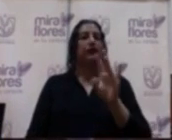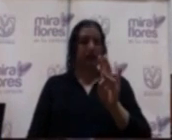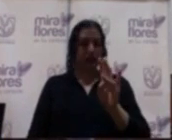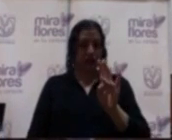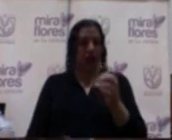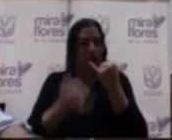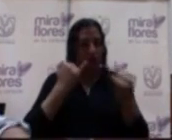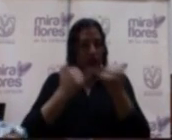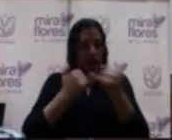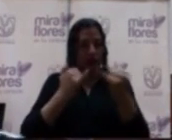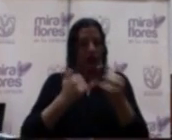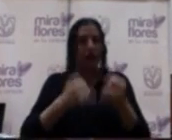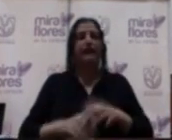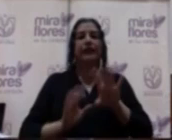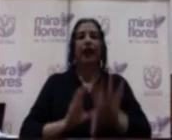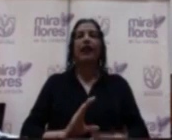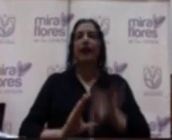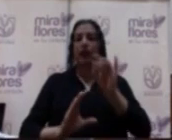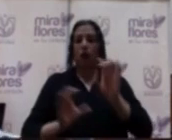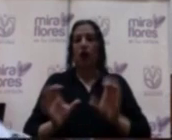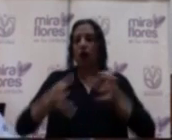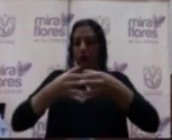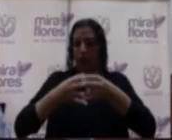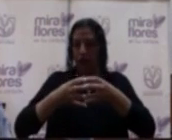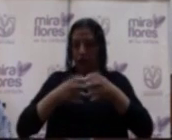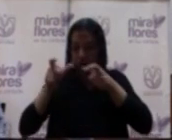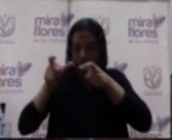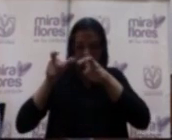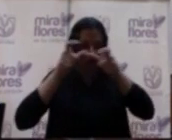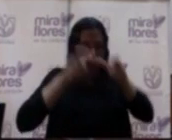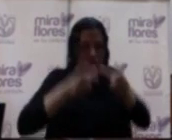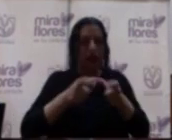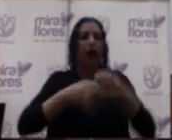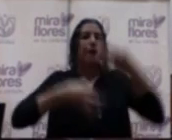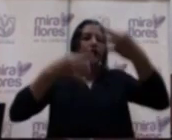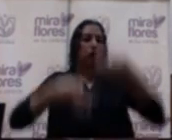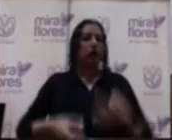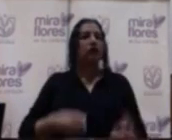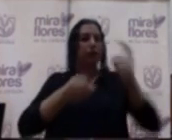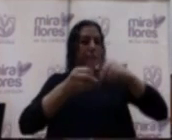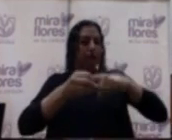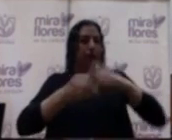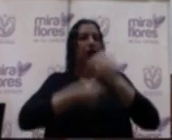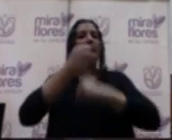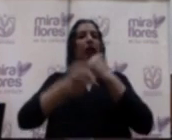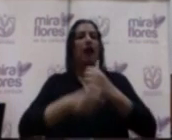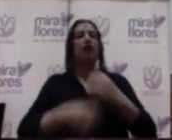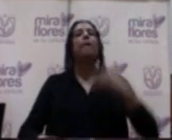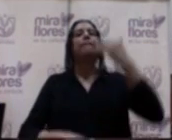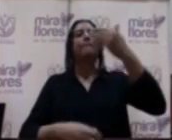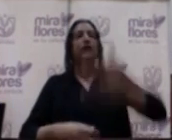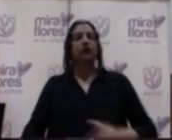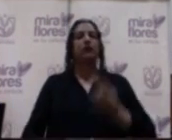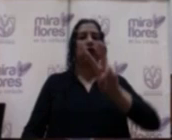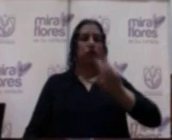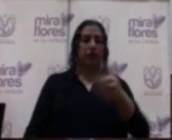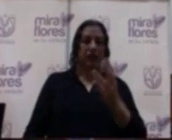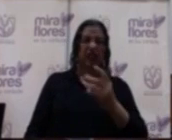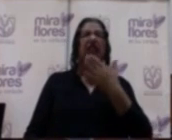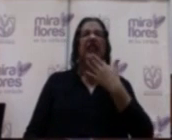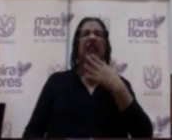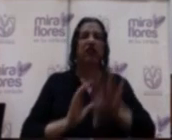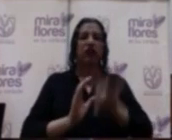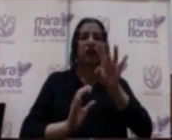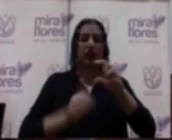Finalmente, se eligió al Comité de Vigilancia del Presupuesto Participativo del año 2017, siendo las siguientes personas.